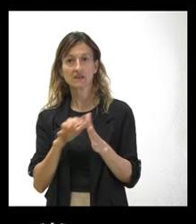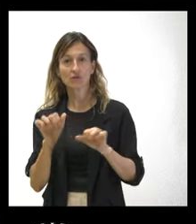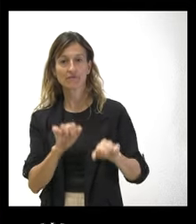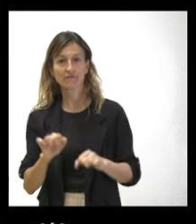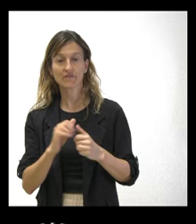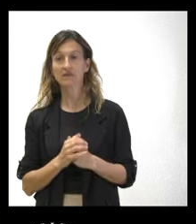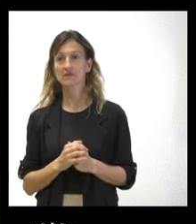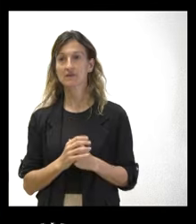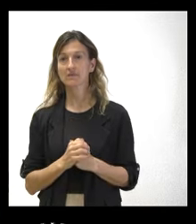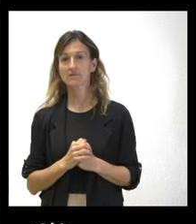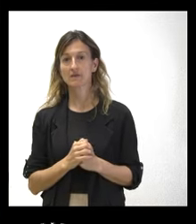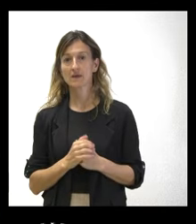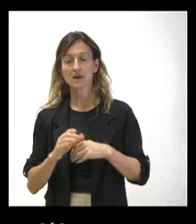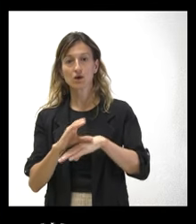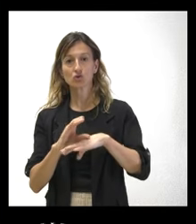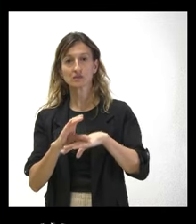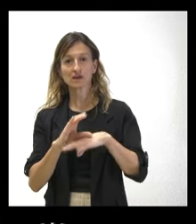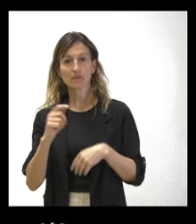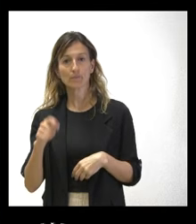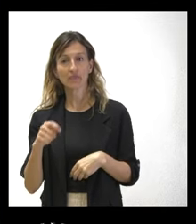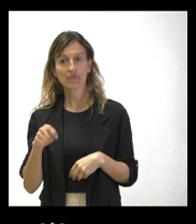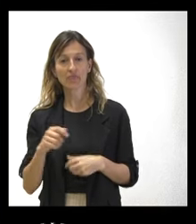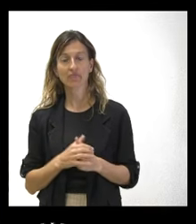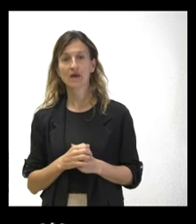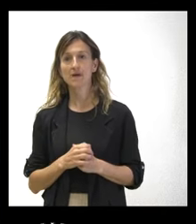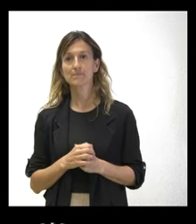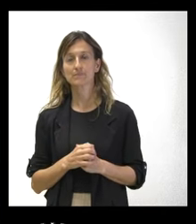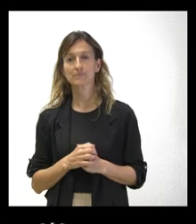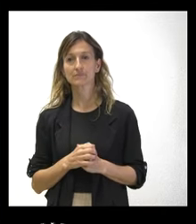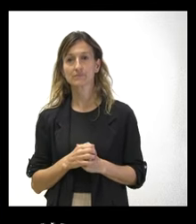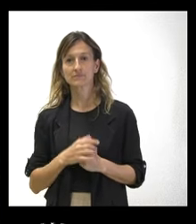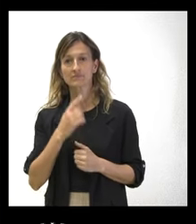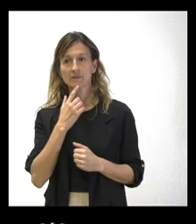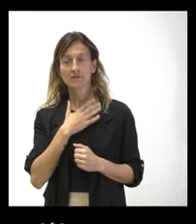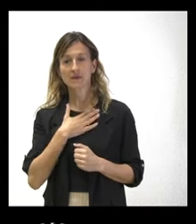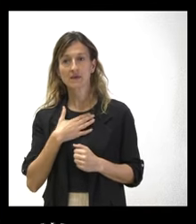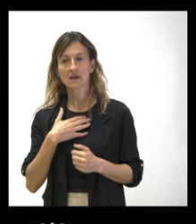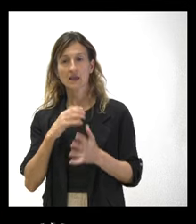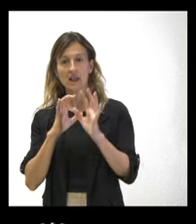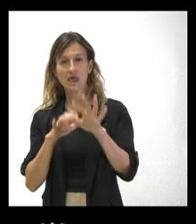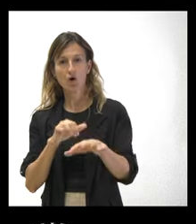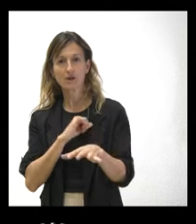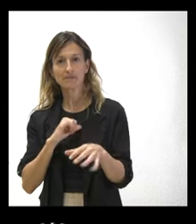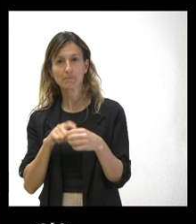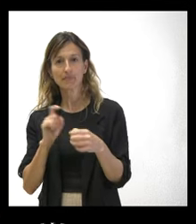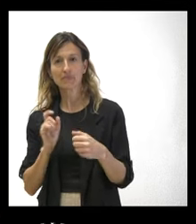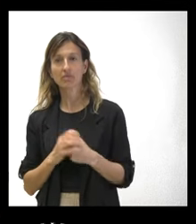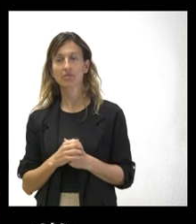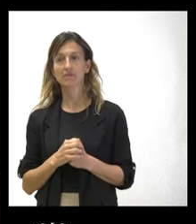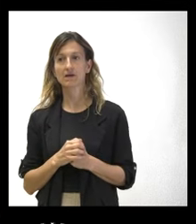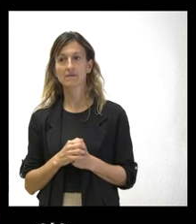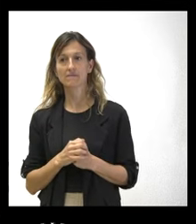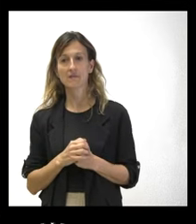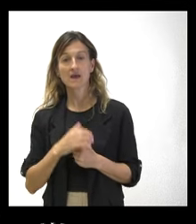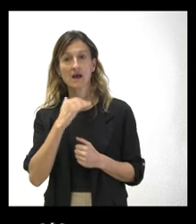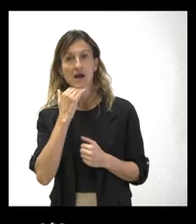Y, por otro lado, el consejero de Presidencia, ante la corriente que pide la independencia de León, cree que puede haber, de alguna manera, un